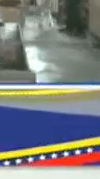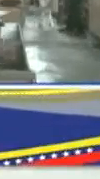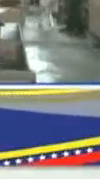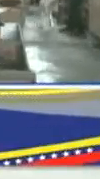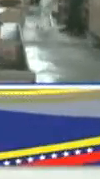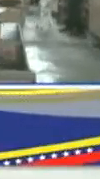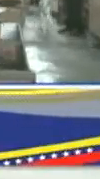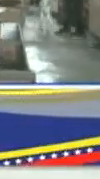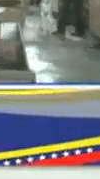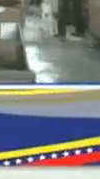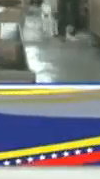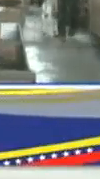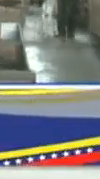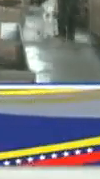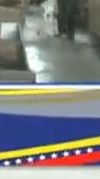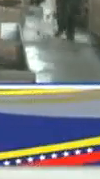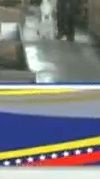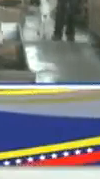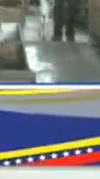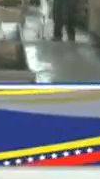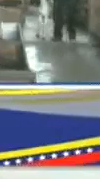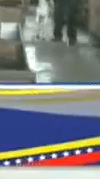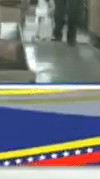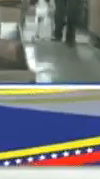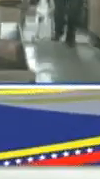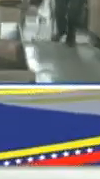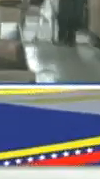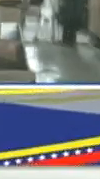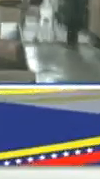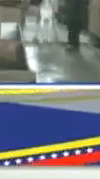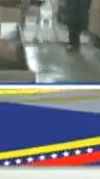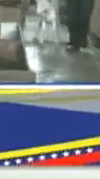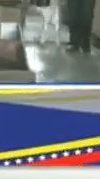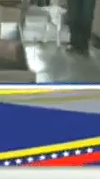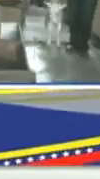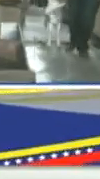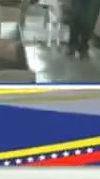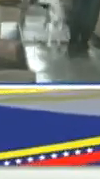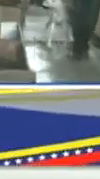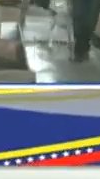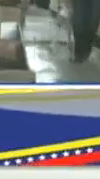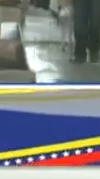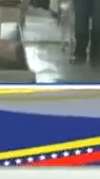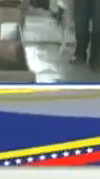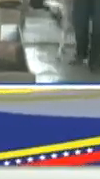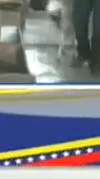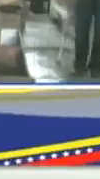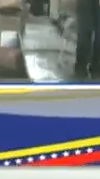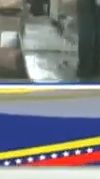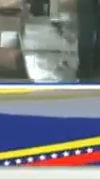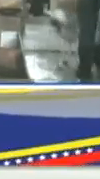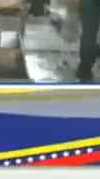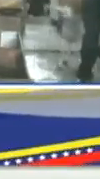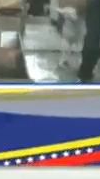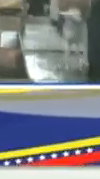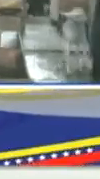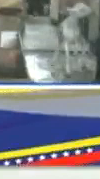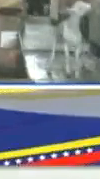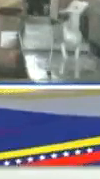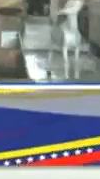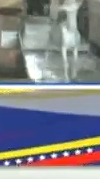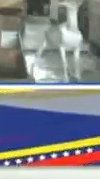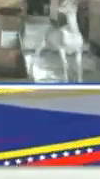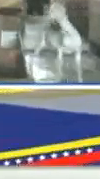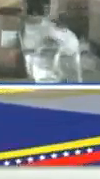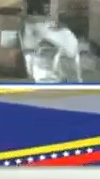-caprinas claramente caen como anillo al dedo. Otro elemento importante, presidente, es que las cabras y las ovejas en